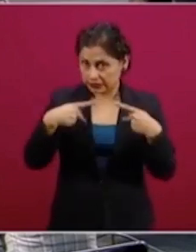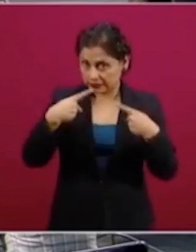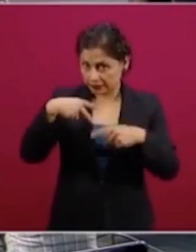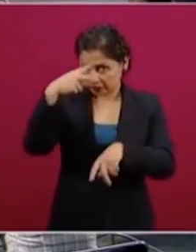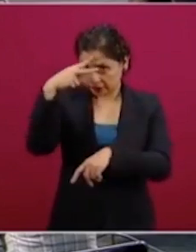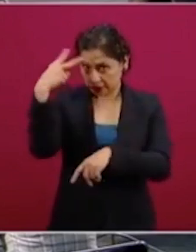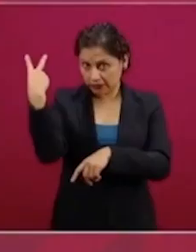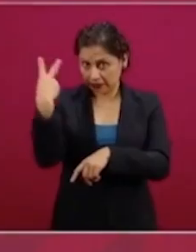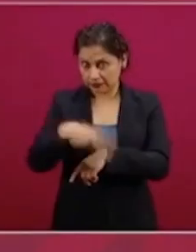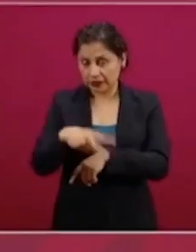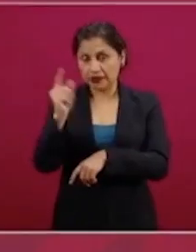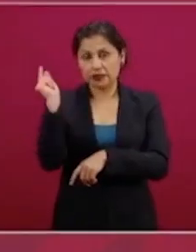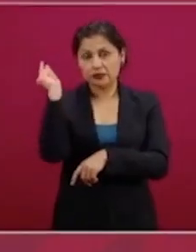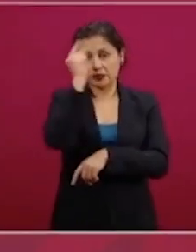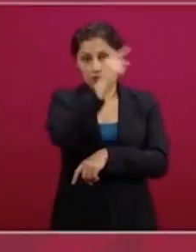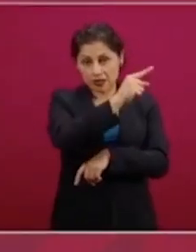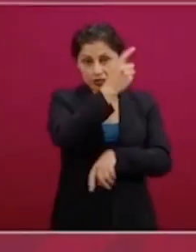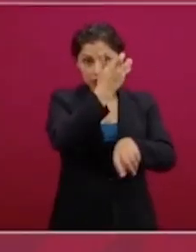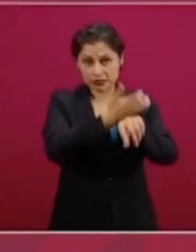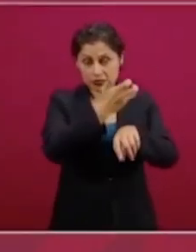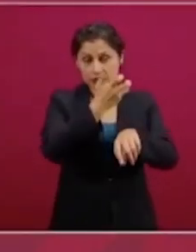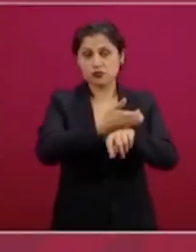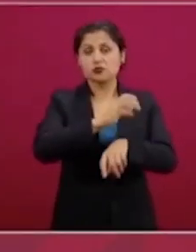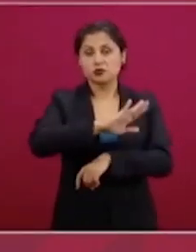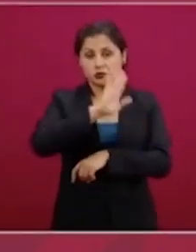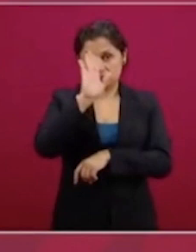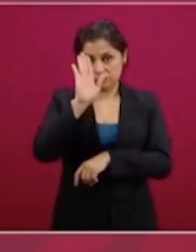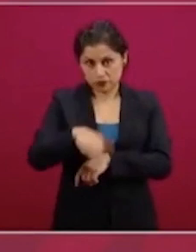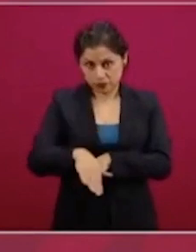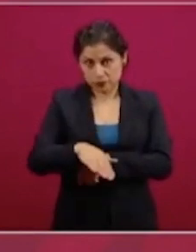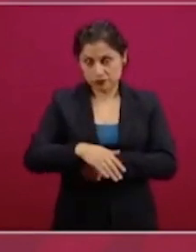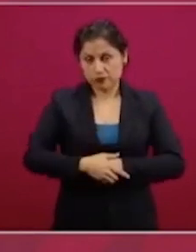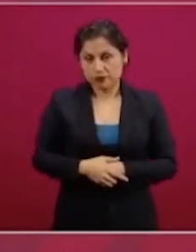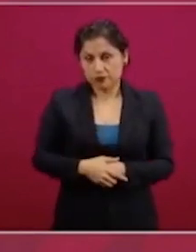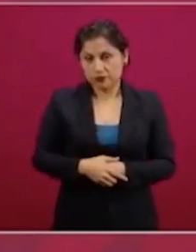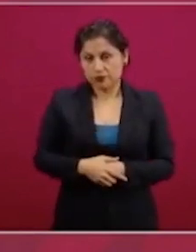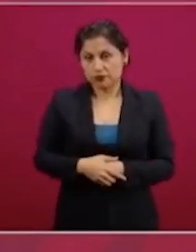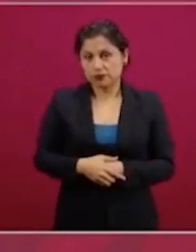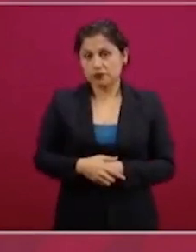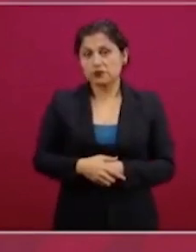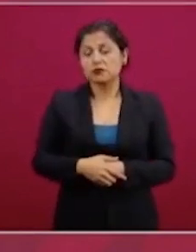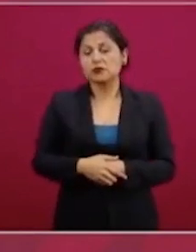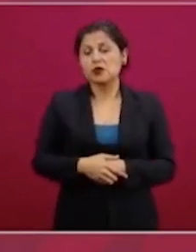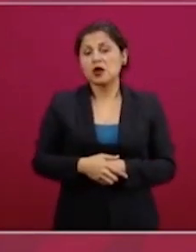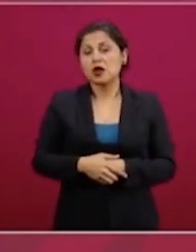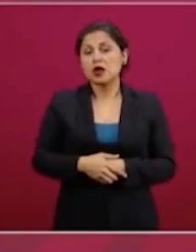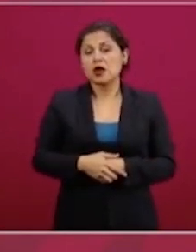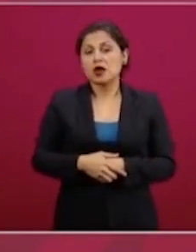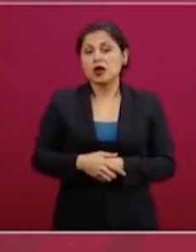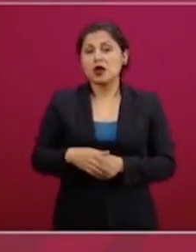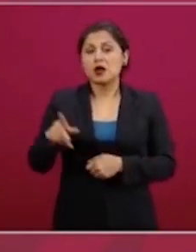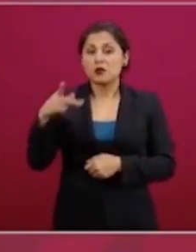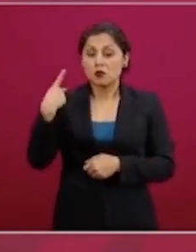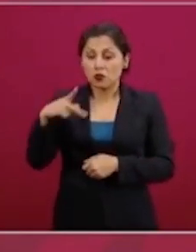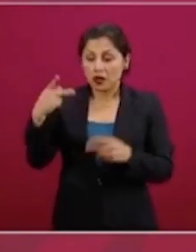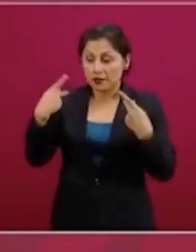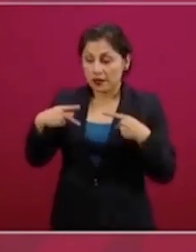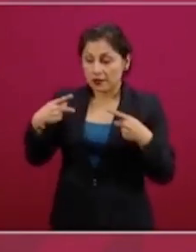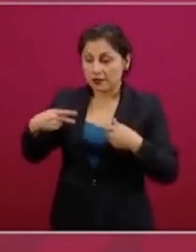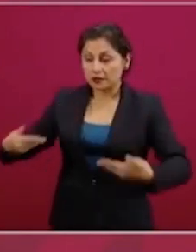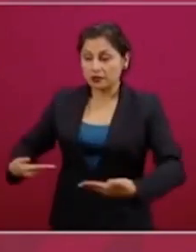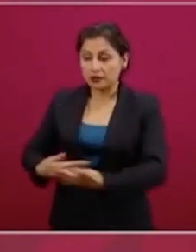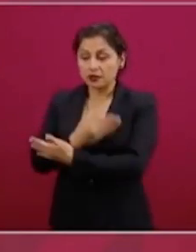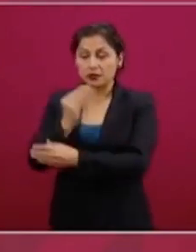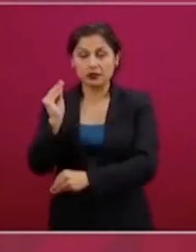fallecido en los Estados Unidos. El grupo mayor por entidad federativa es Puebla, 120,